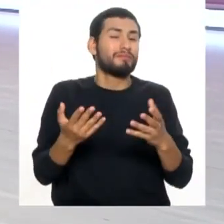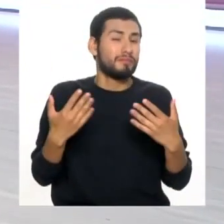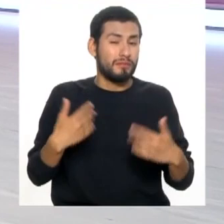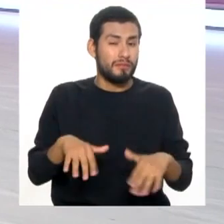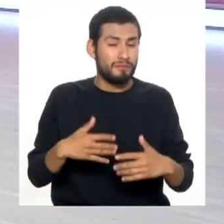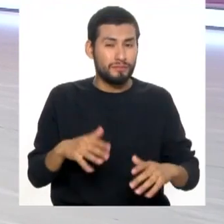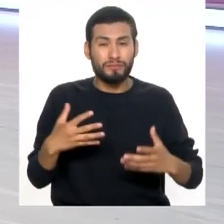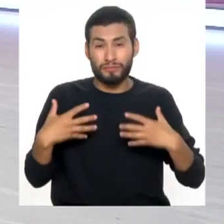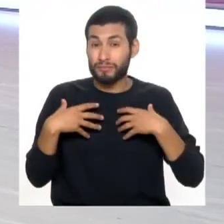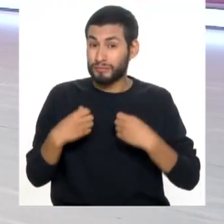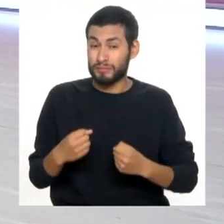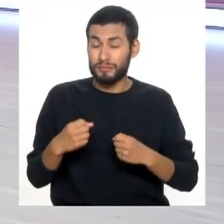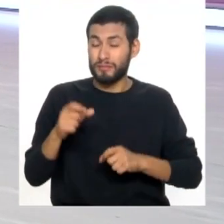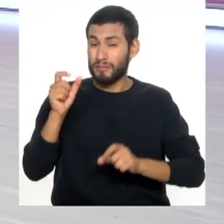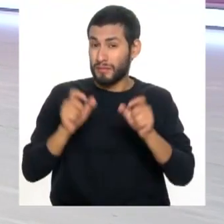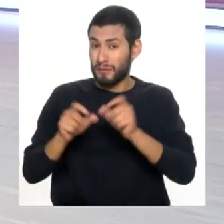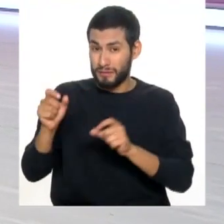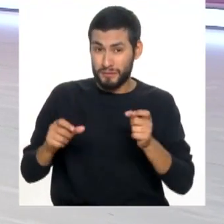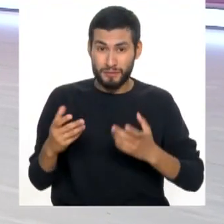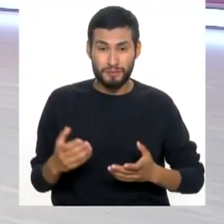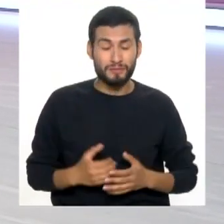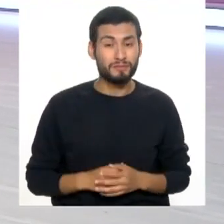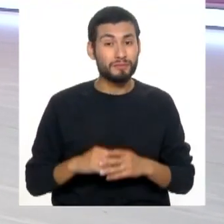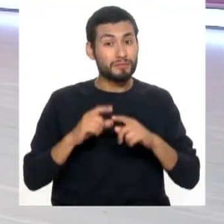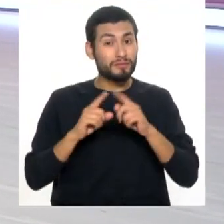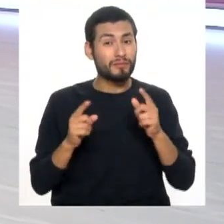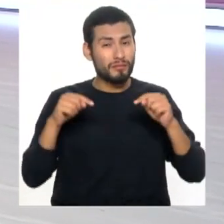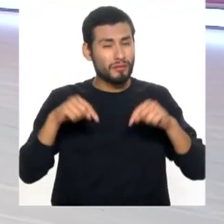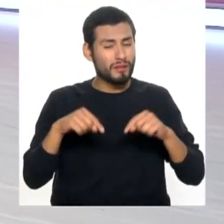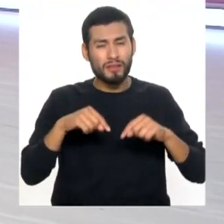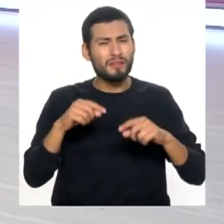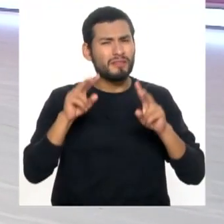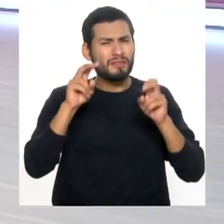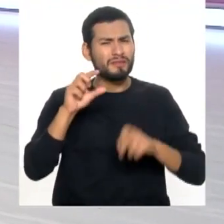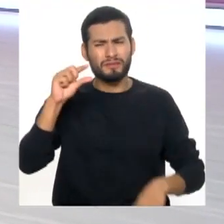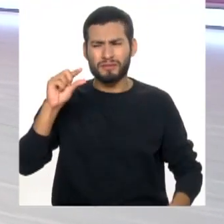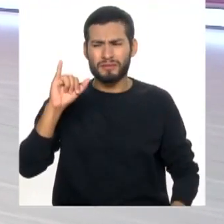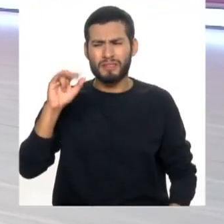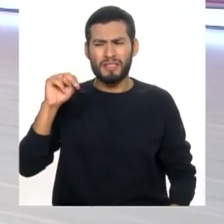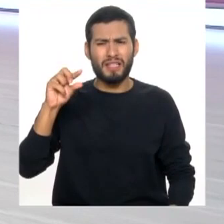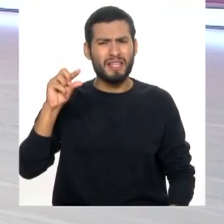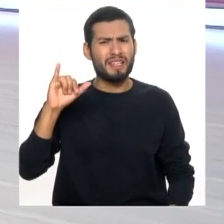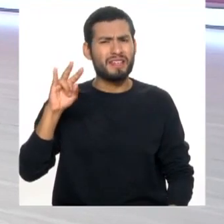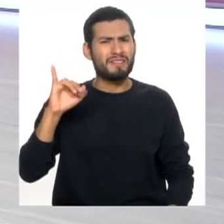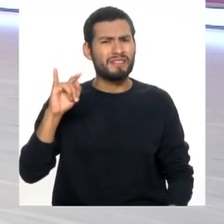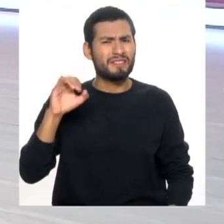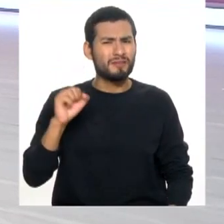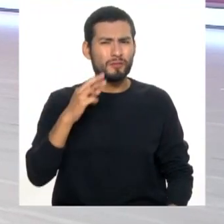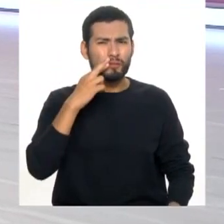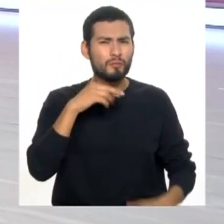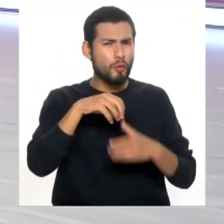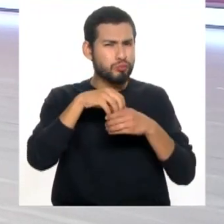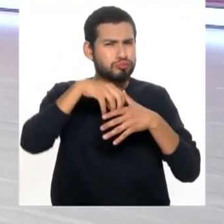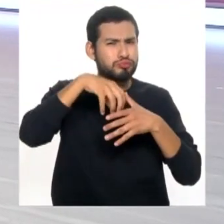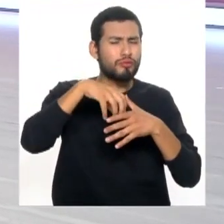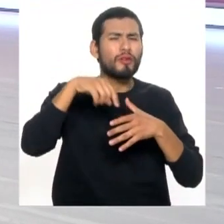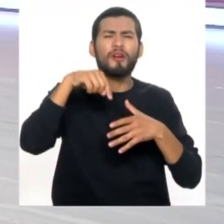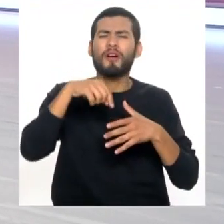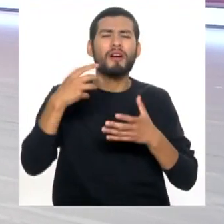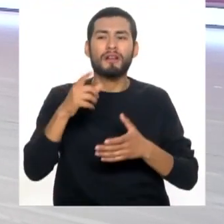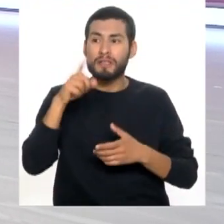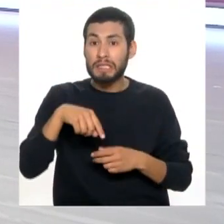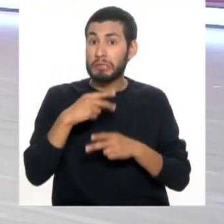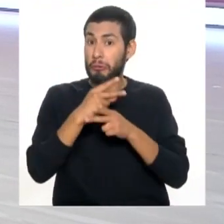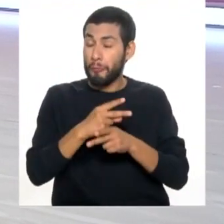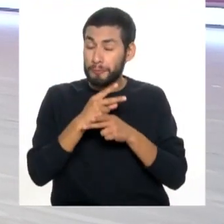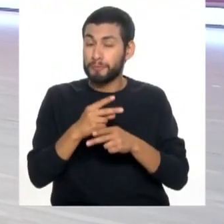en la salud de las personas. Pero el tema de la gingivitis es un tema que tiene posibilidad de prevenirse y cuidarse